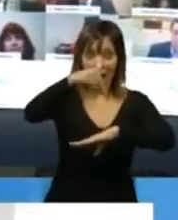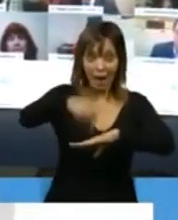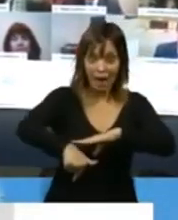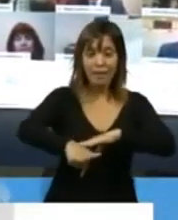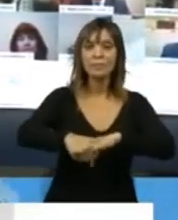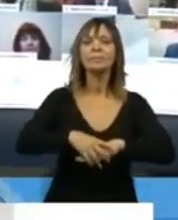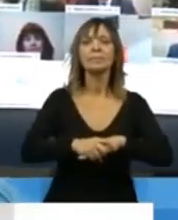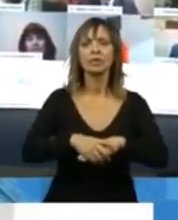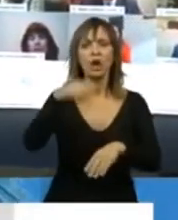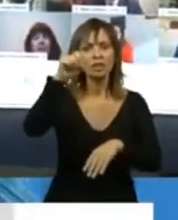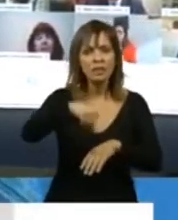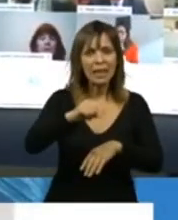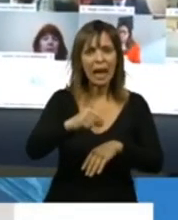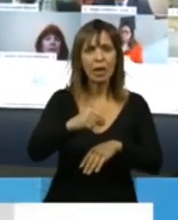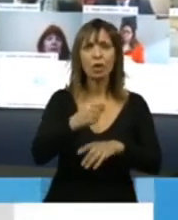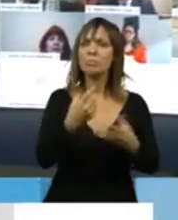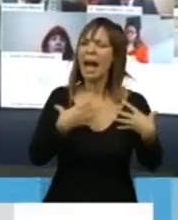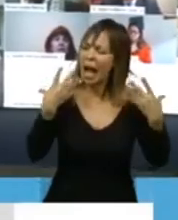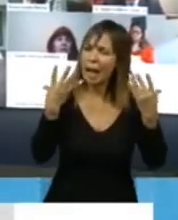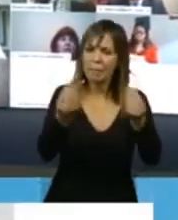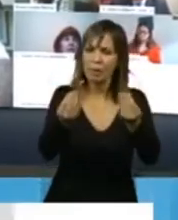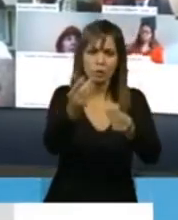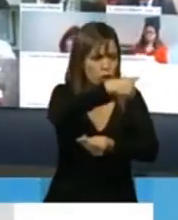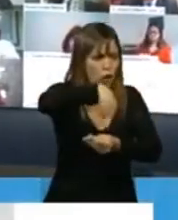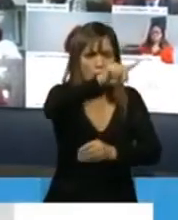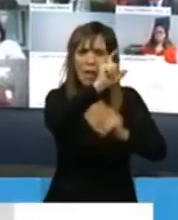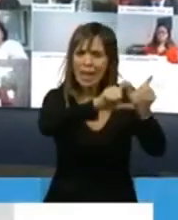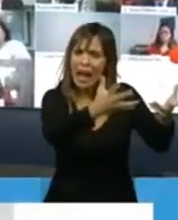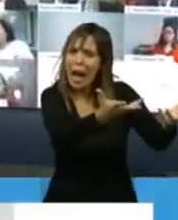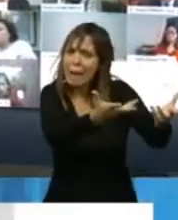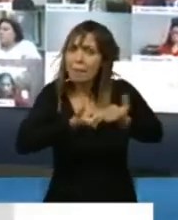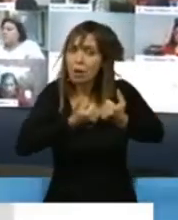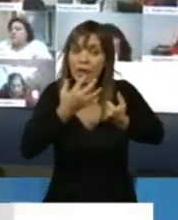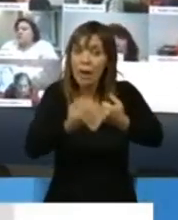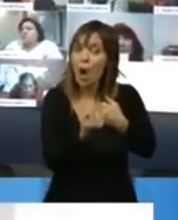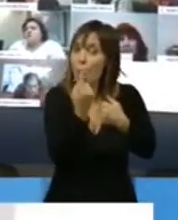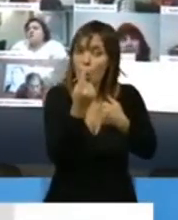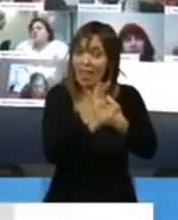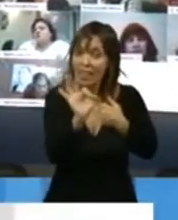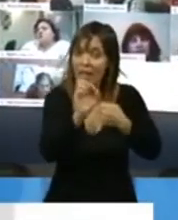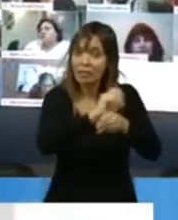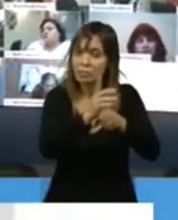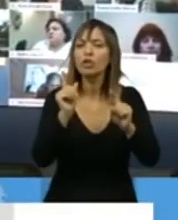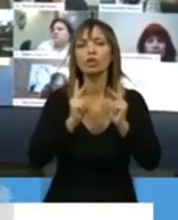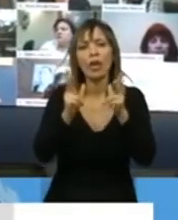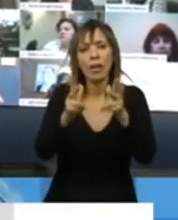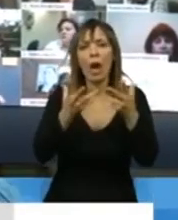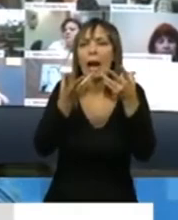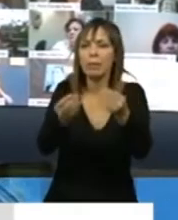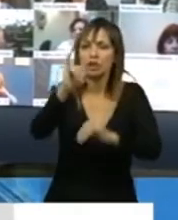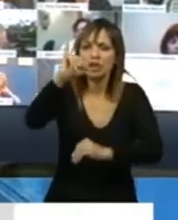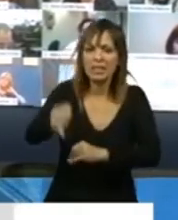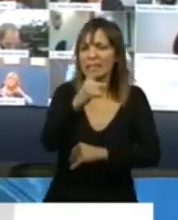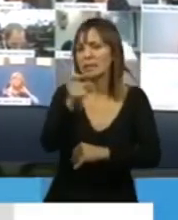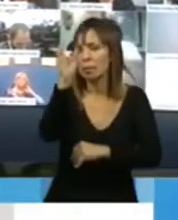Martín, con el apoyo absoluto de esta comunidad que no ha tenido un solo caso, le decimos, acompañamos total y absolutamente